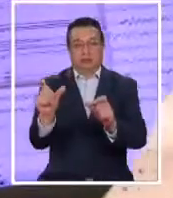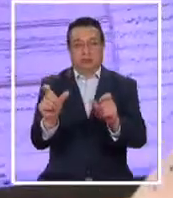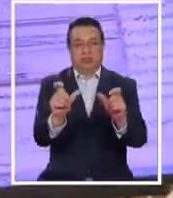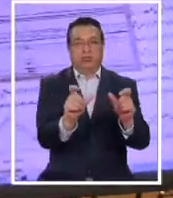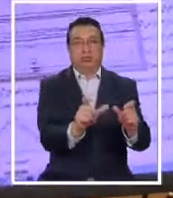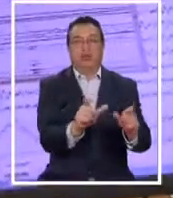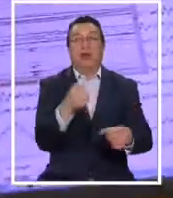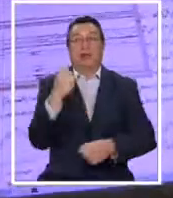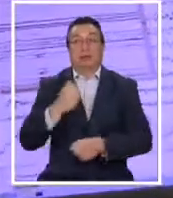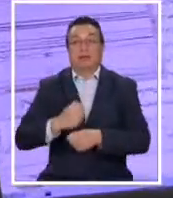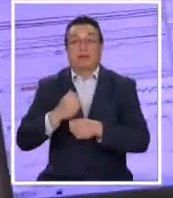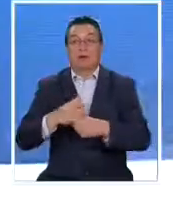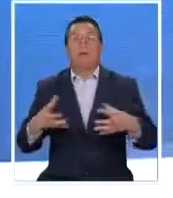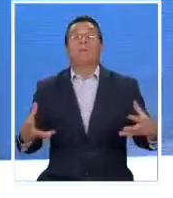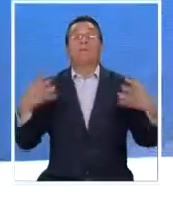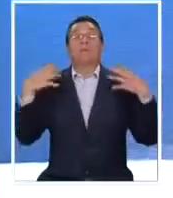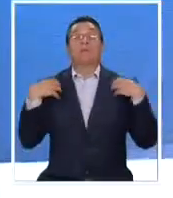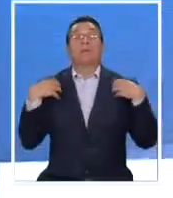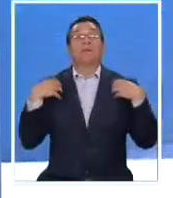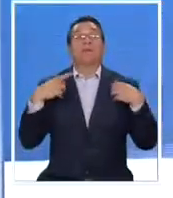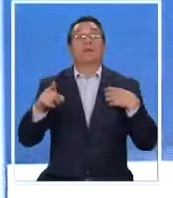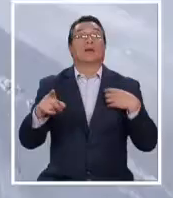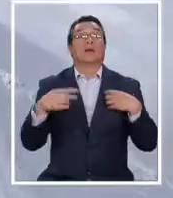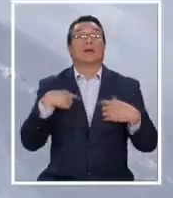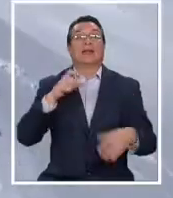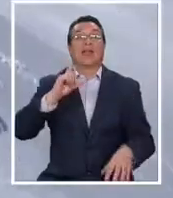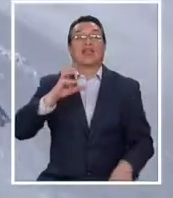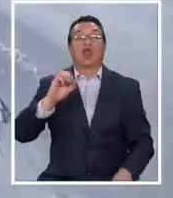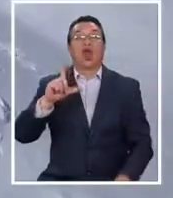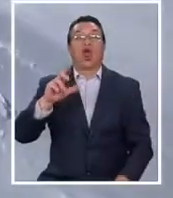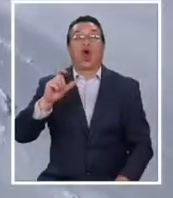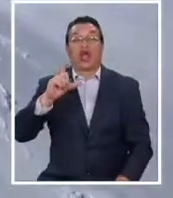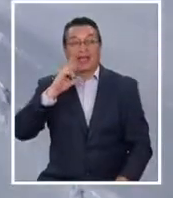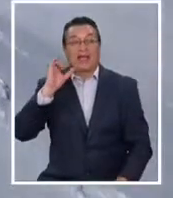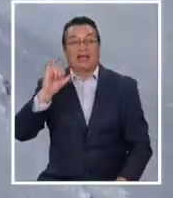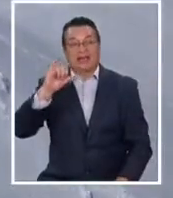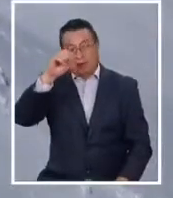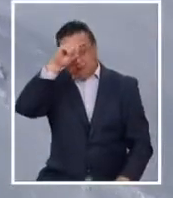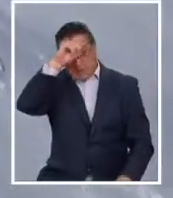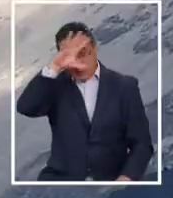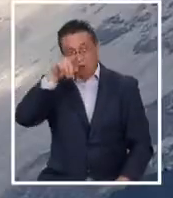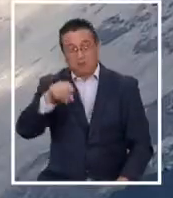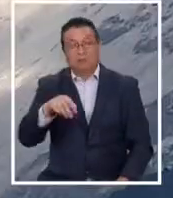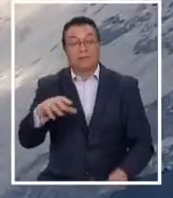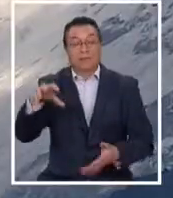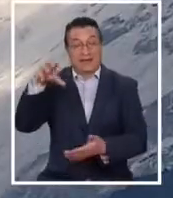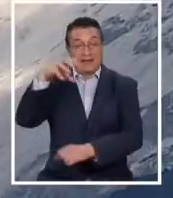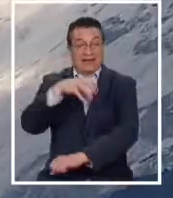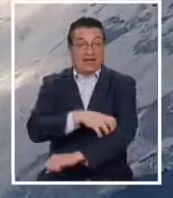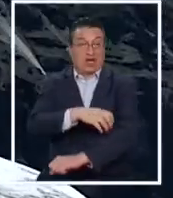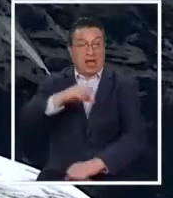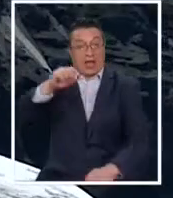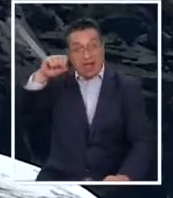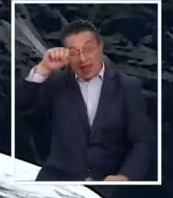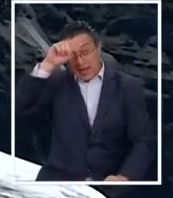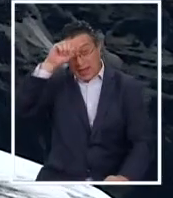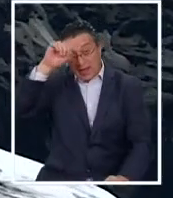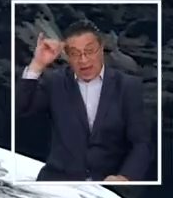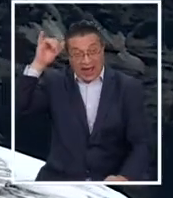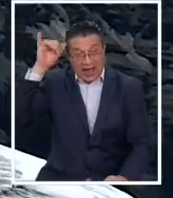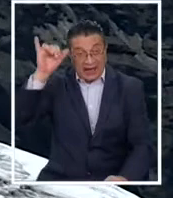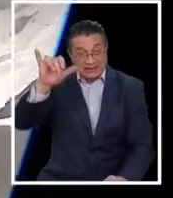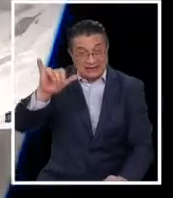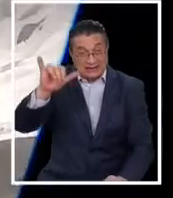un trabajo a cargo del Servicio Nacional de Geología y Minería. Y en la región de Aysén hay, digamos,